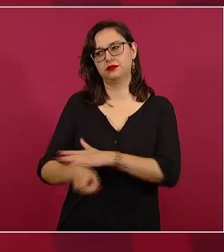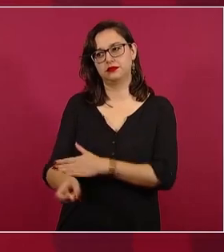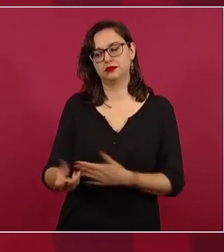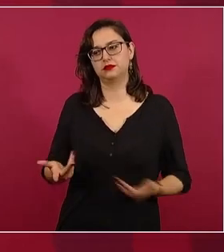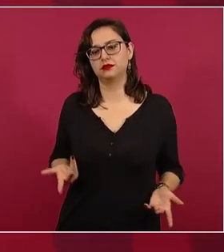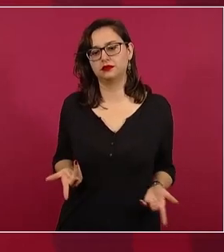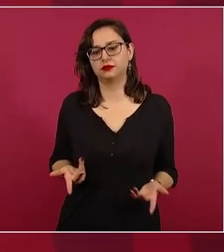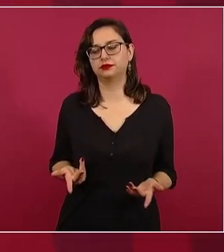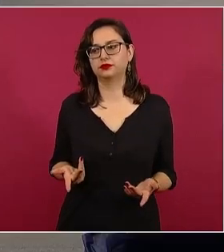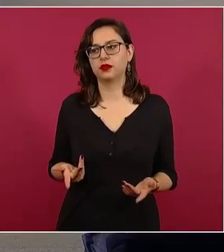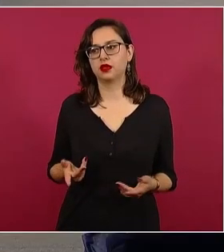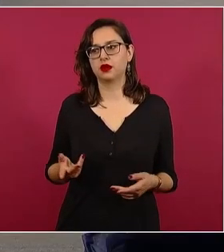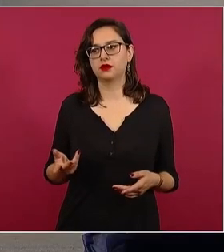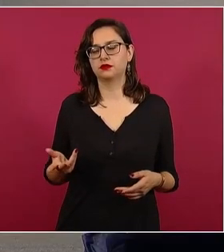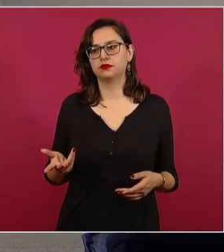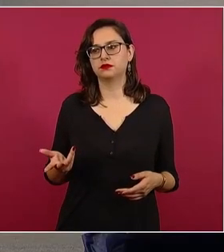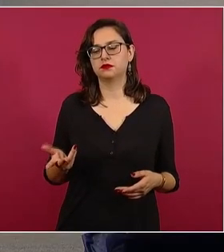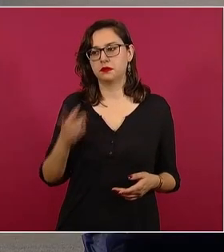Este periodista